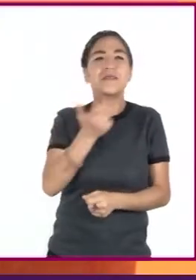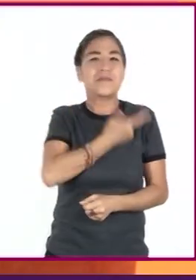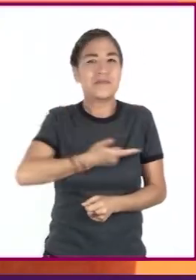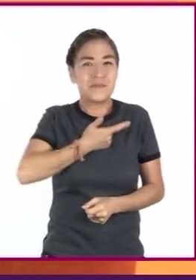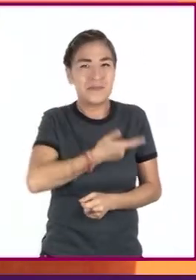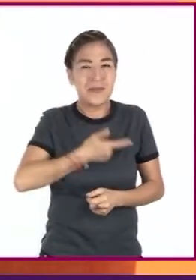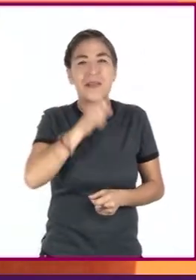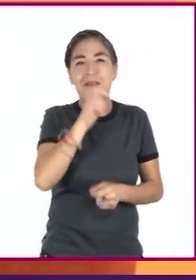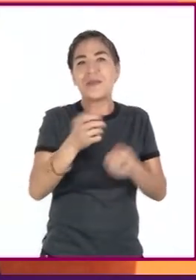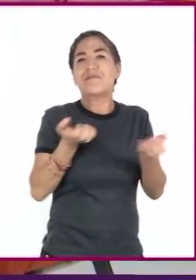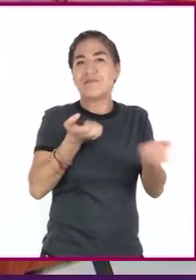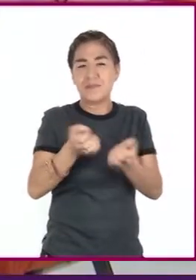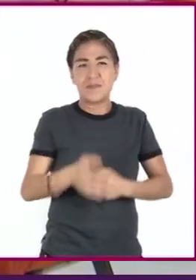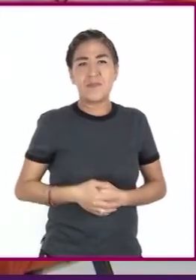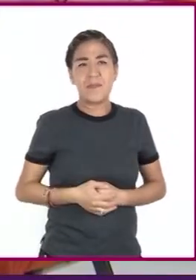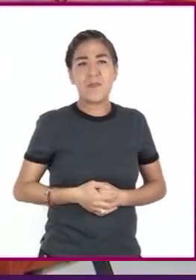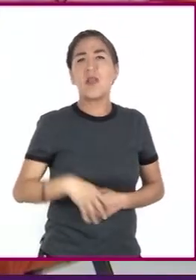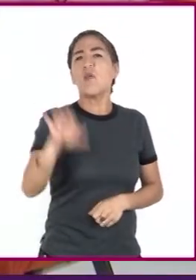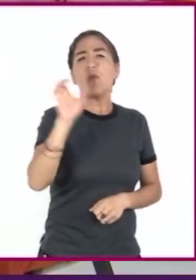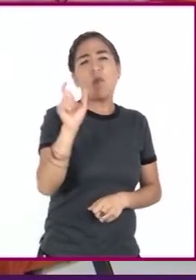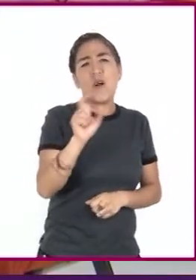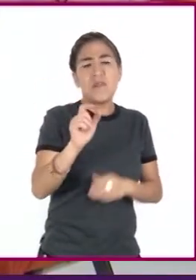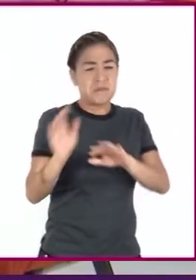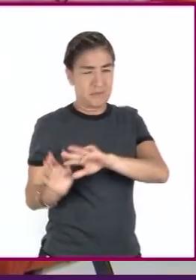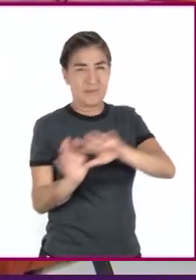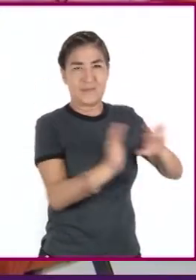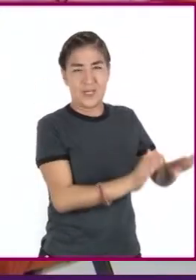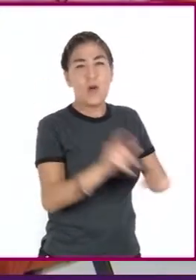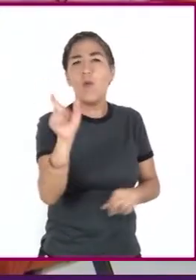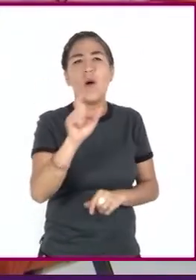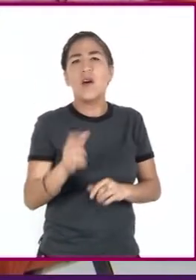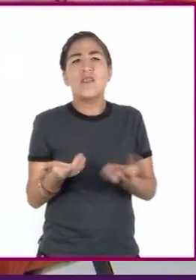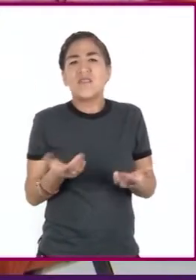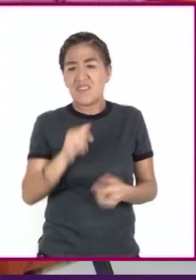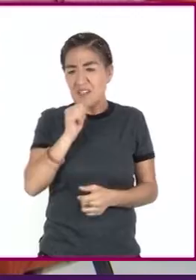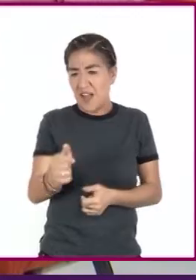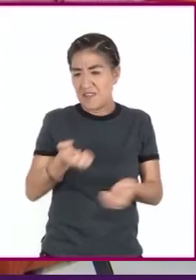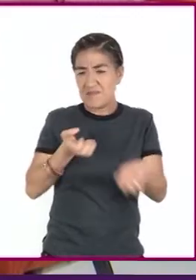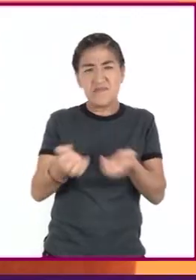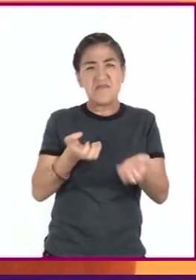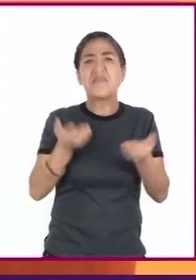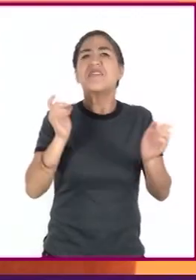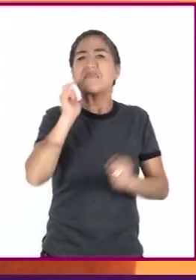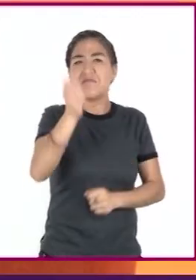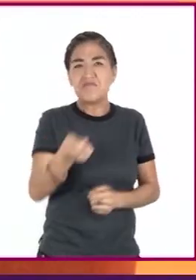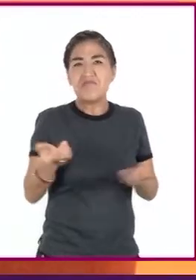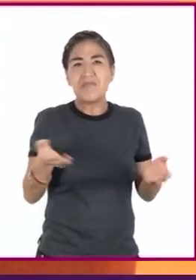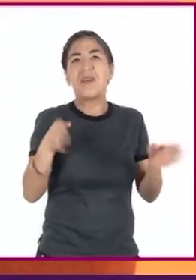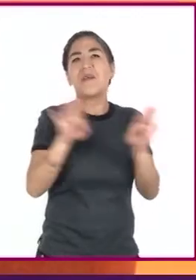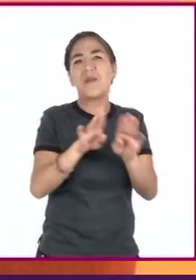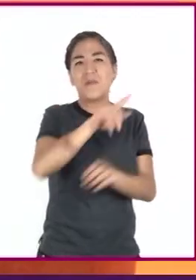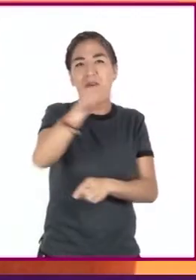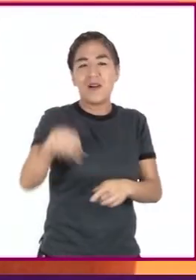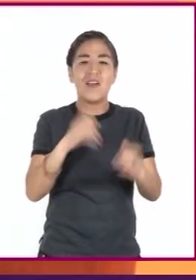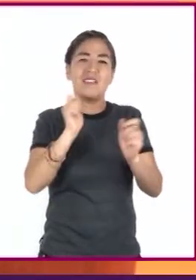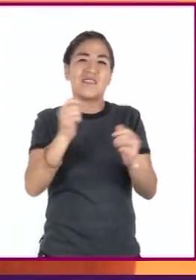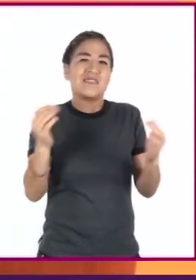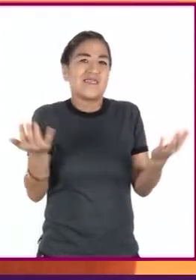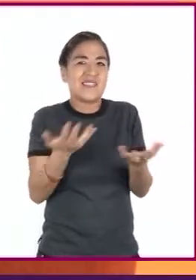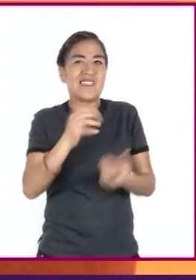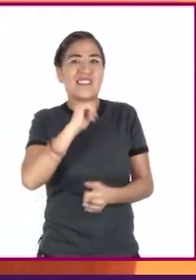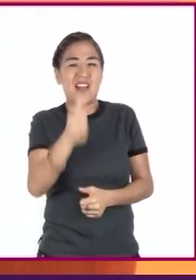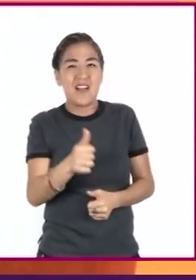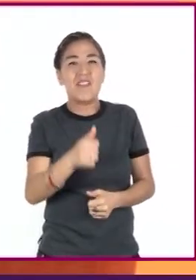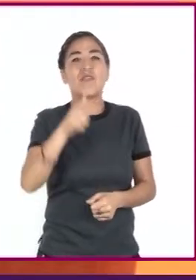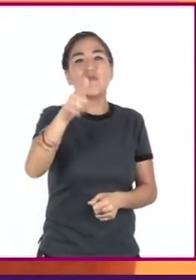entonces, ¿qué nos pasa cuando no realizamos actividad física? No realizar la suficiente actividad física y